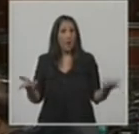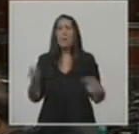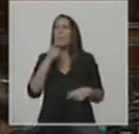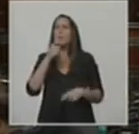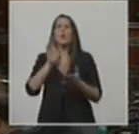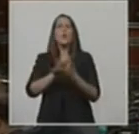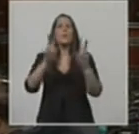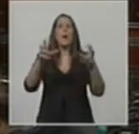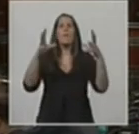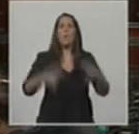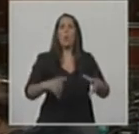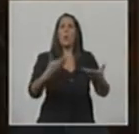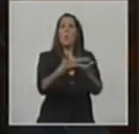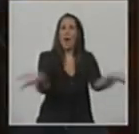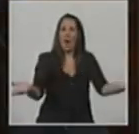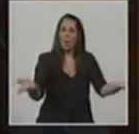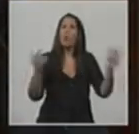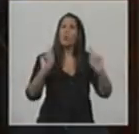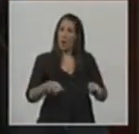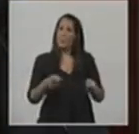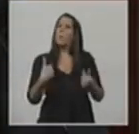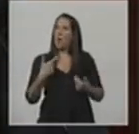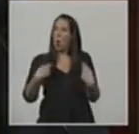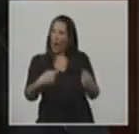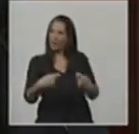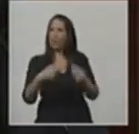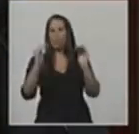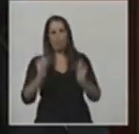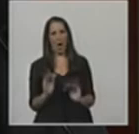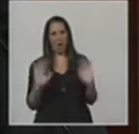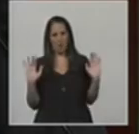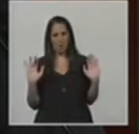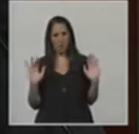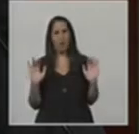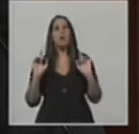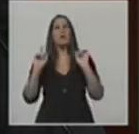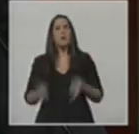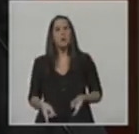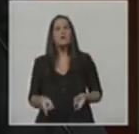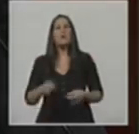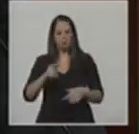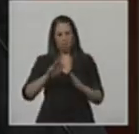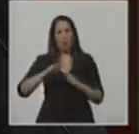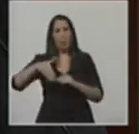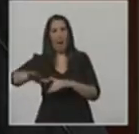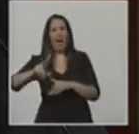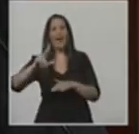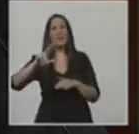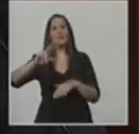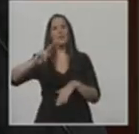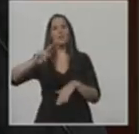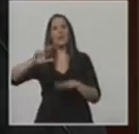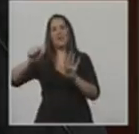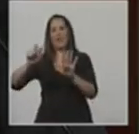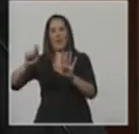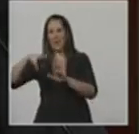todos, logrando ya bajar los costos. Y seguiremos en esa línea al licitar el sistema en el segundo semestre. Además,